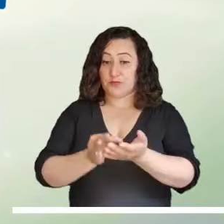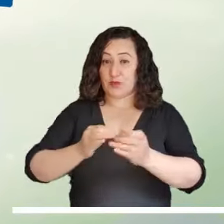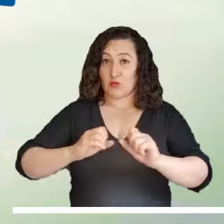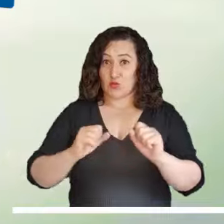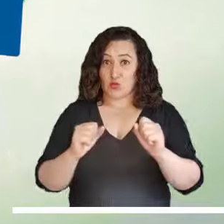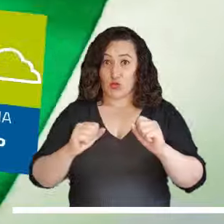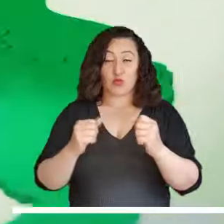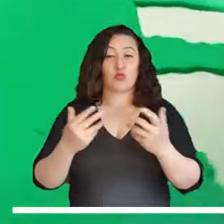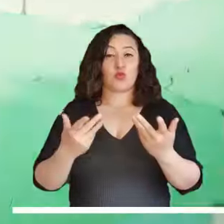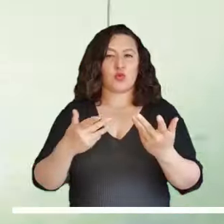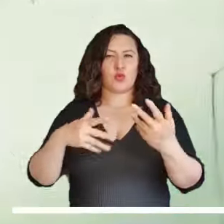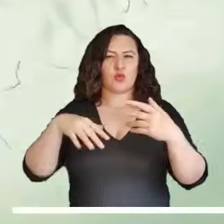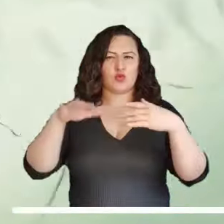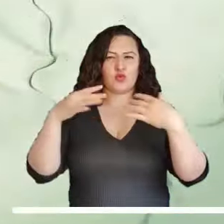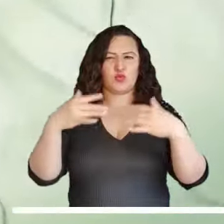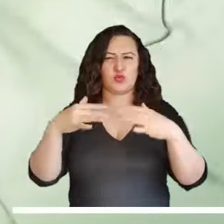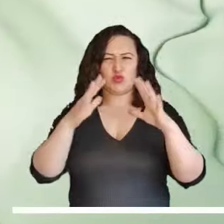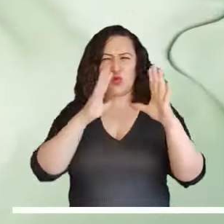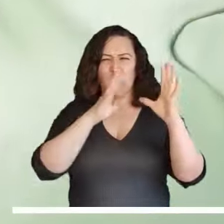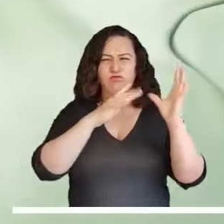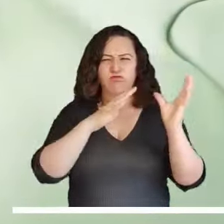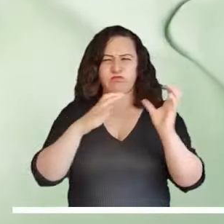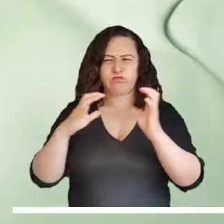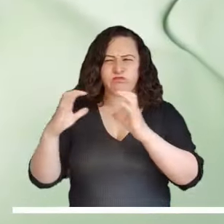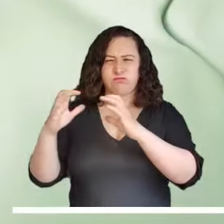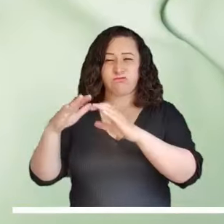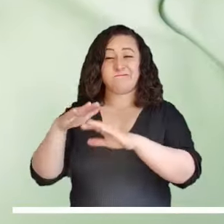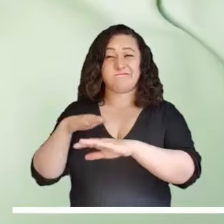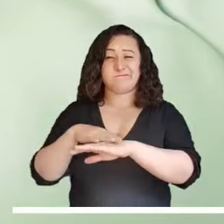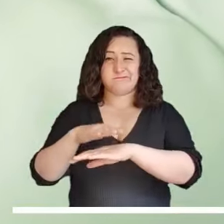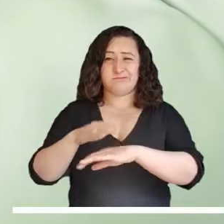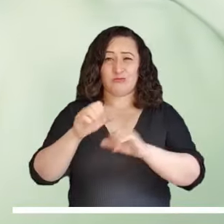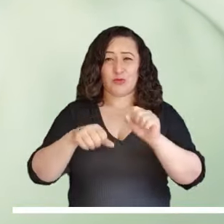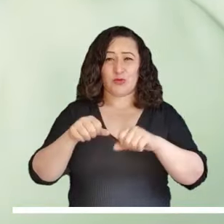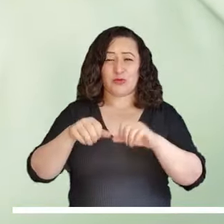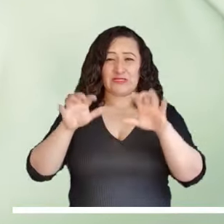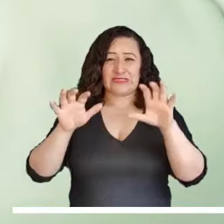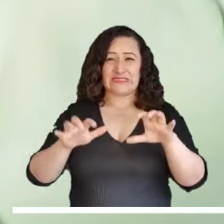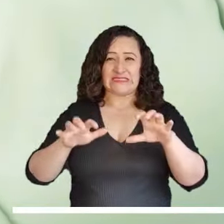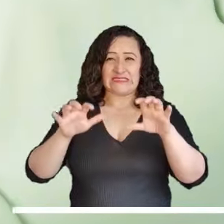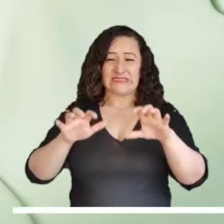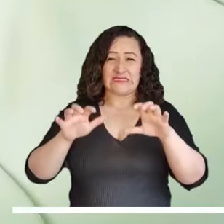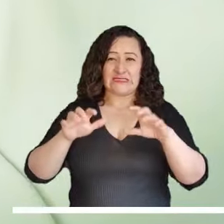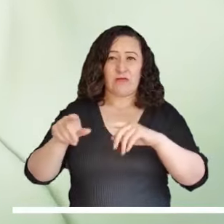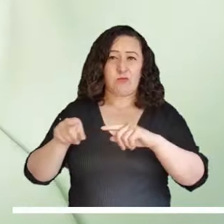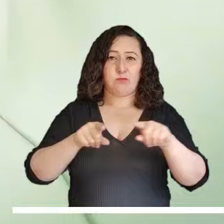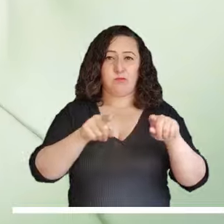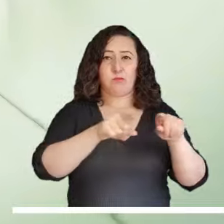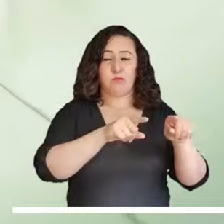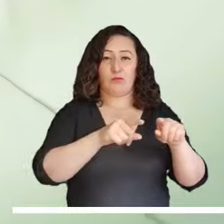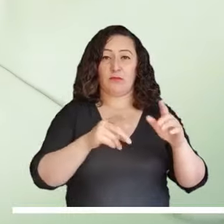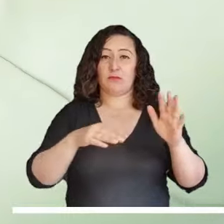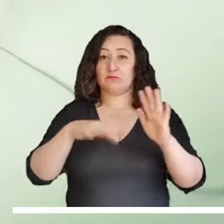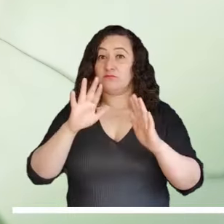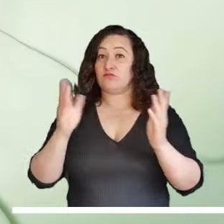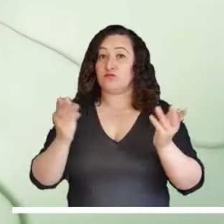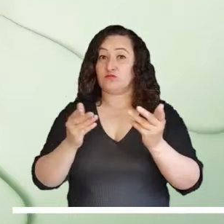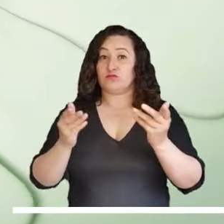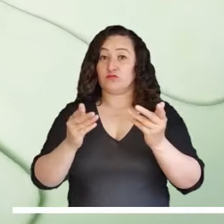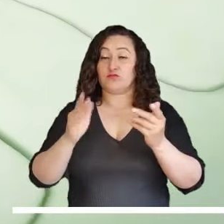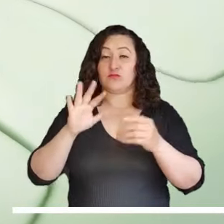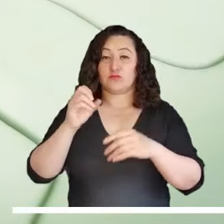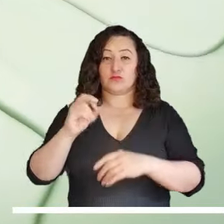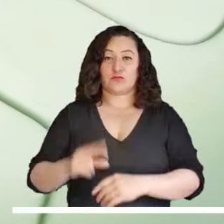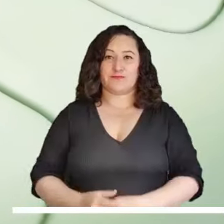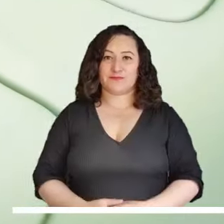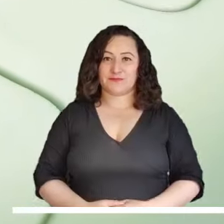del país se espera la llegada de grandes formaciones de nubes, lo que favorecería la aparición de lluvias sectorizadas, especialmente